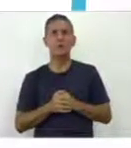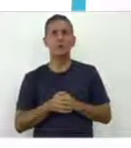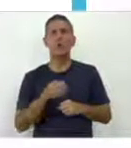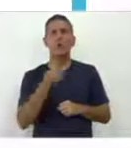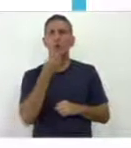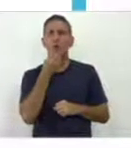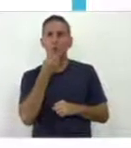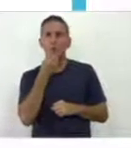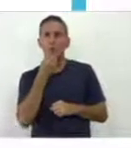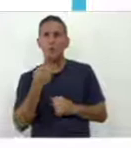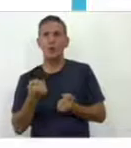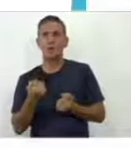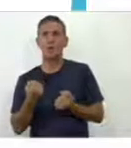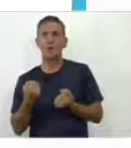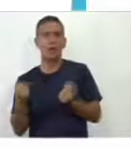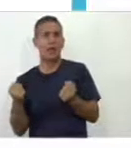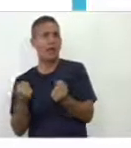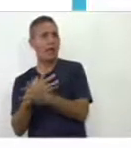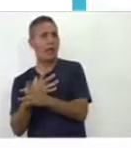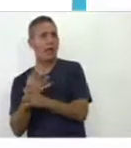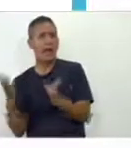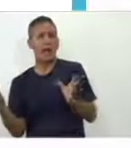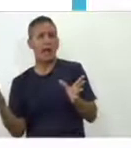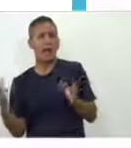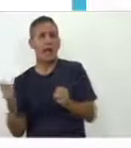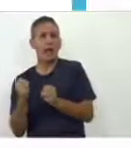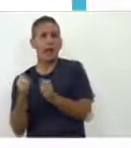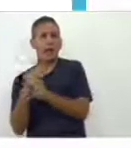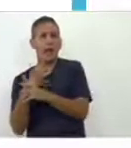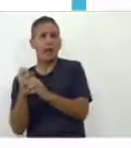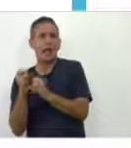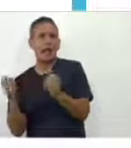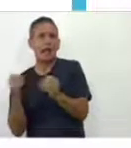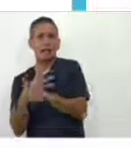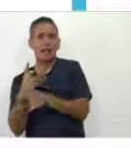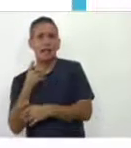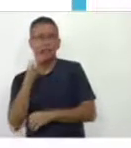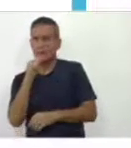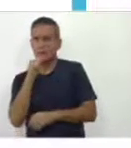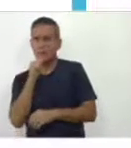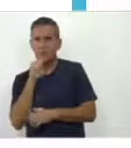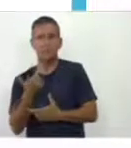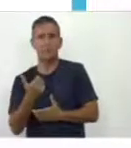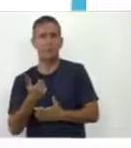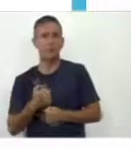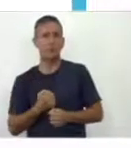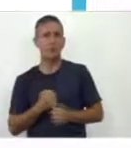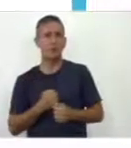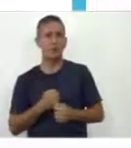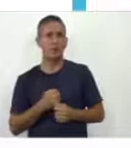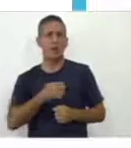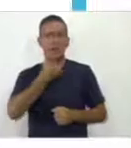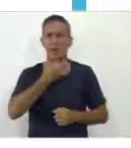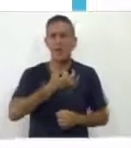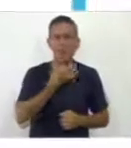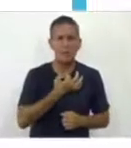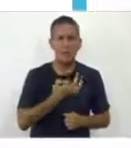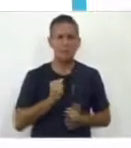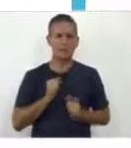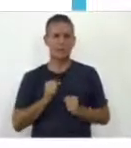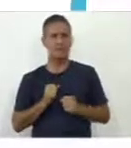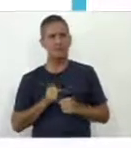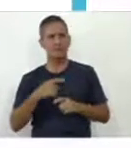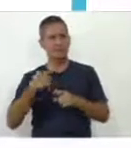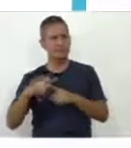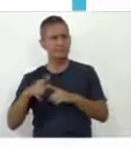aclarar alguna duda, puede reforzar una motivación. y eso hace que su presencia no